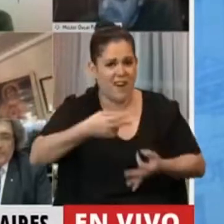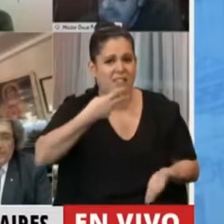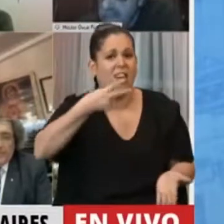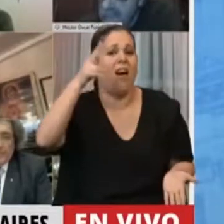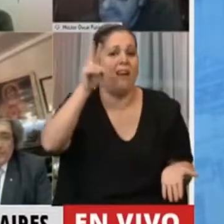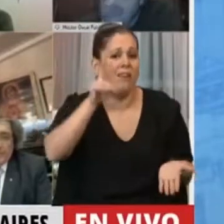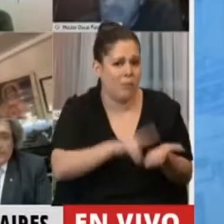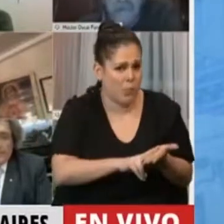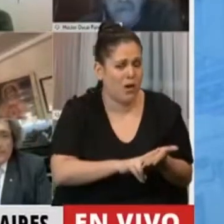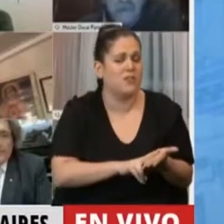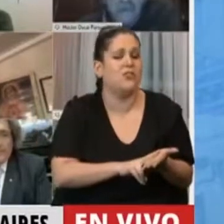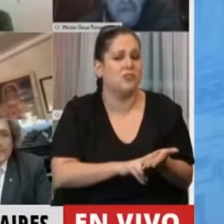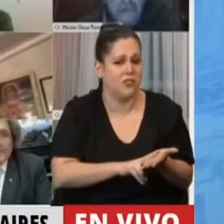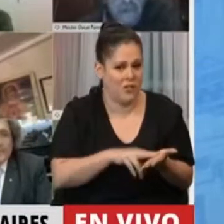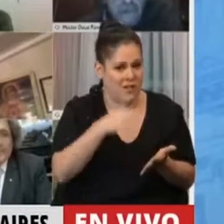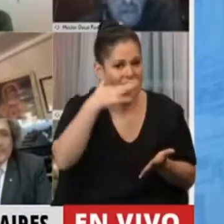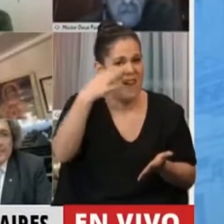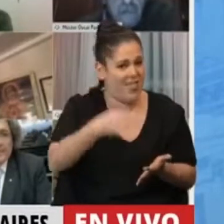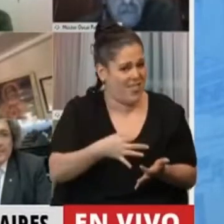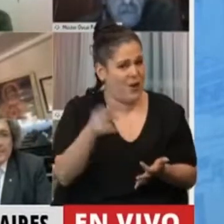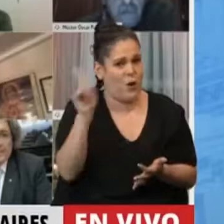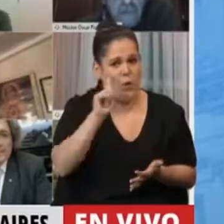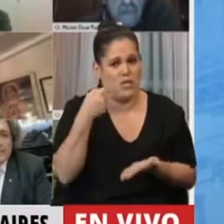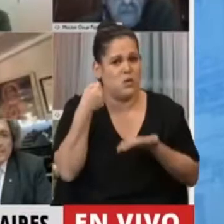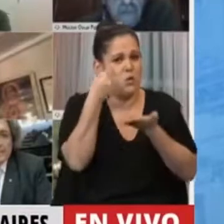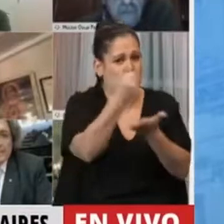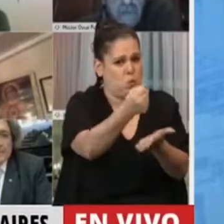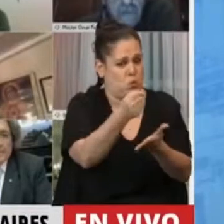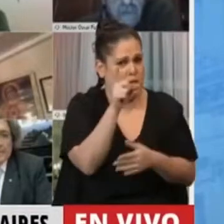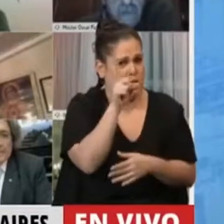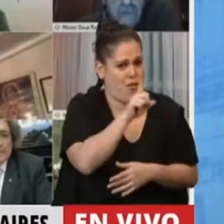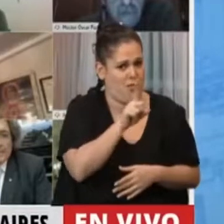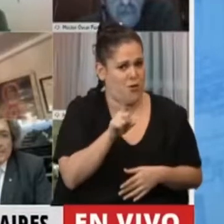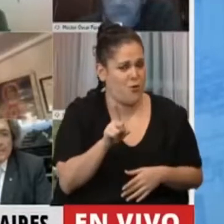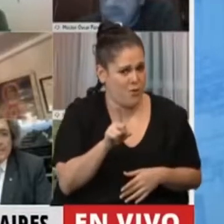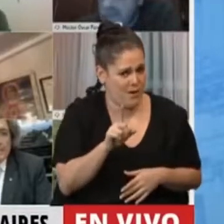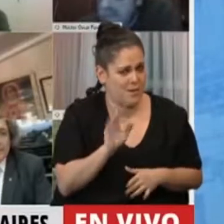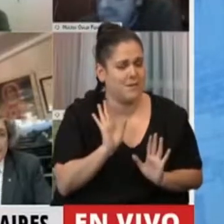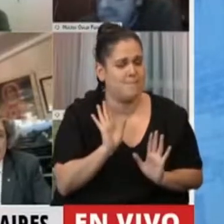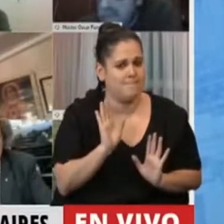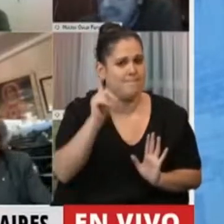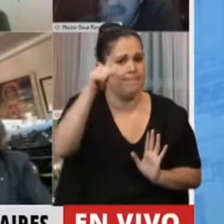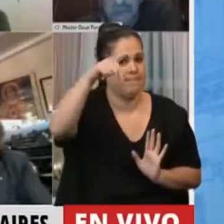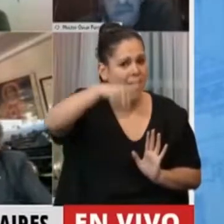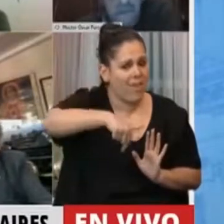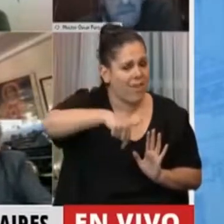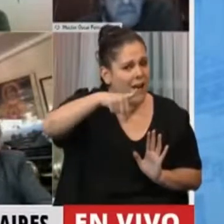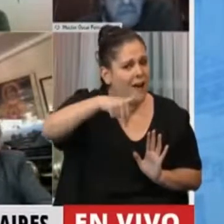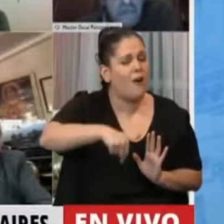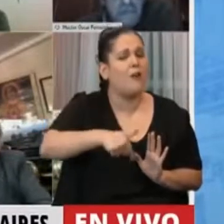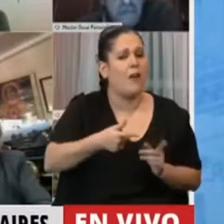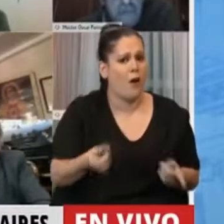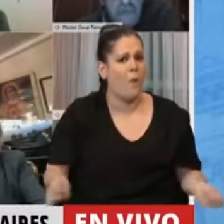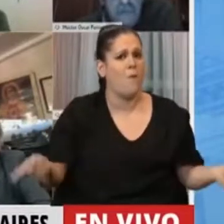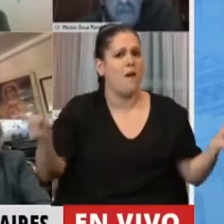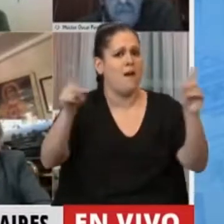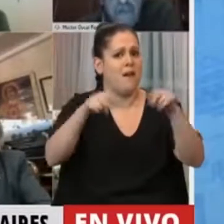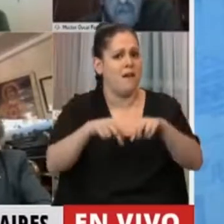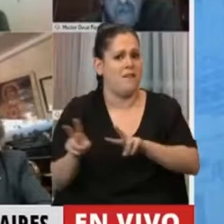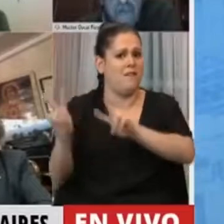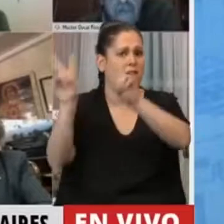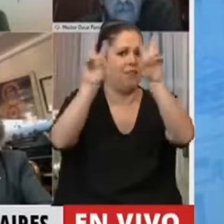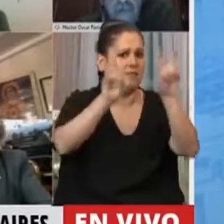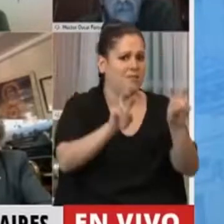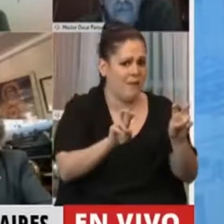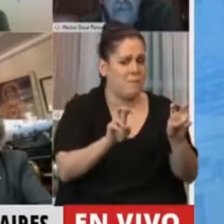subsidio, pero a granel. Y ahora volvemos no solo a decir